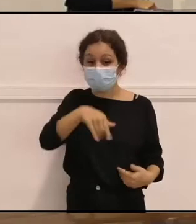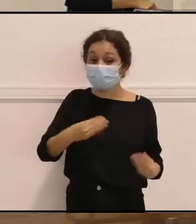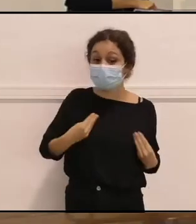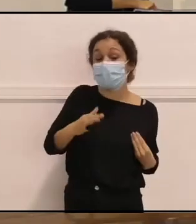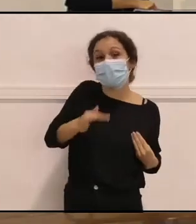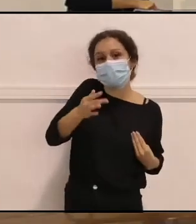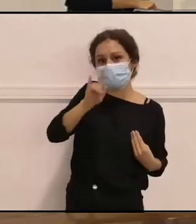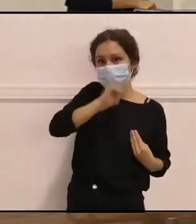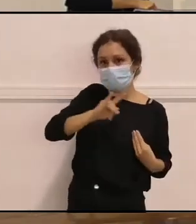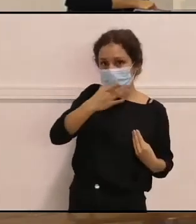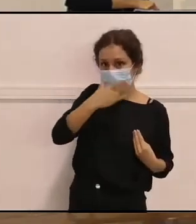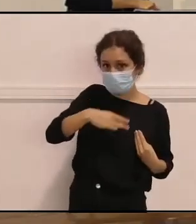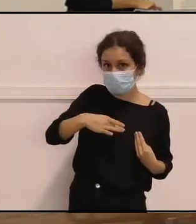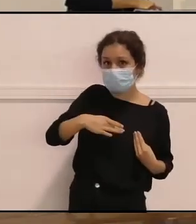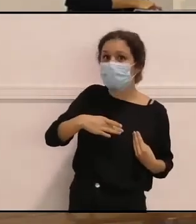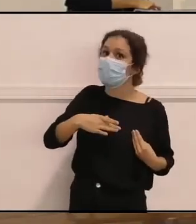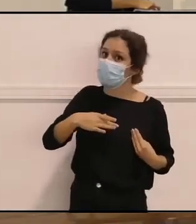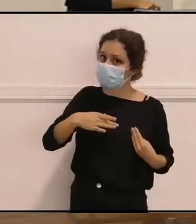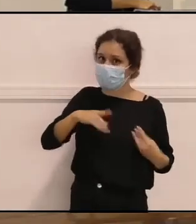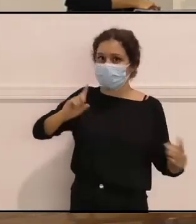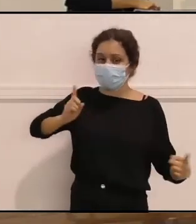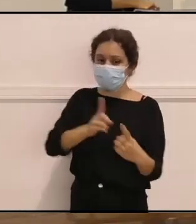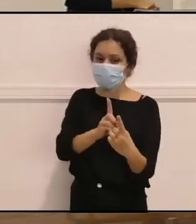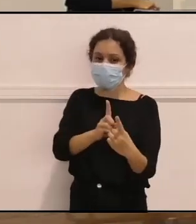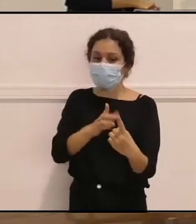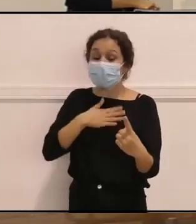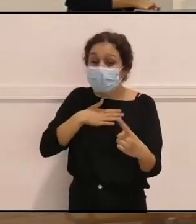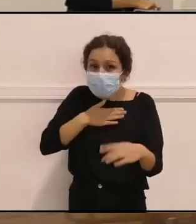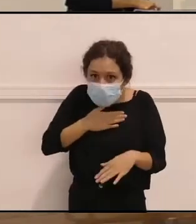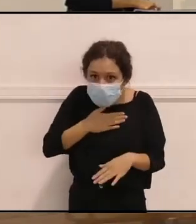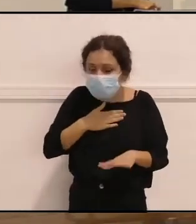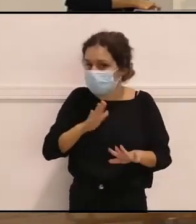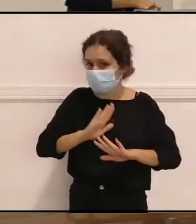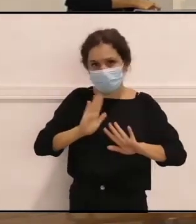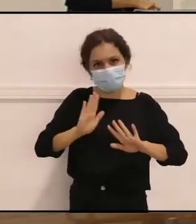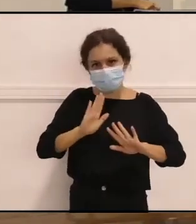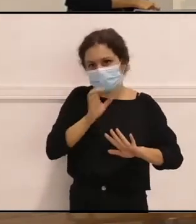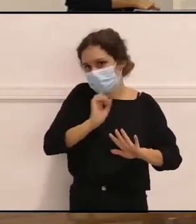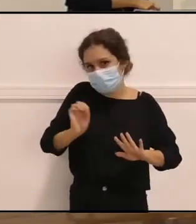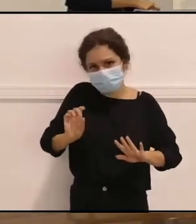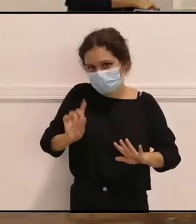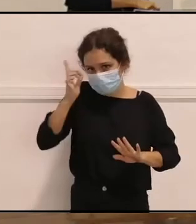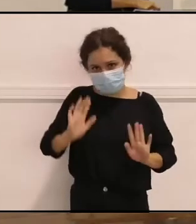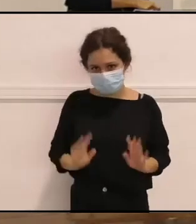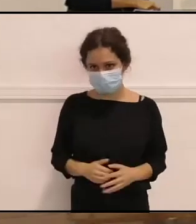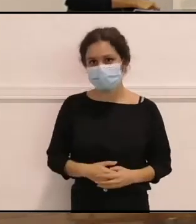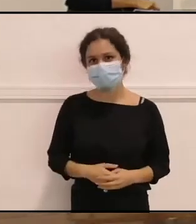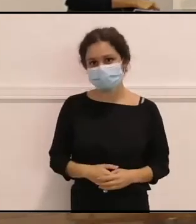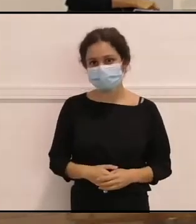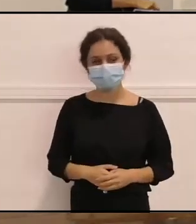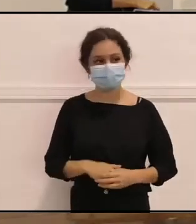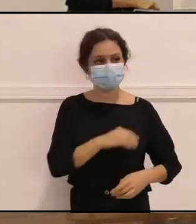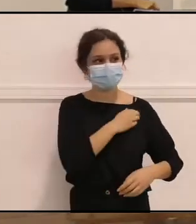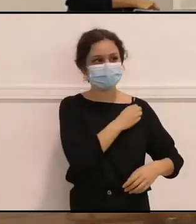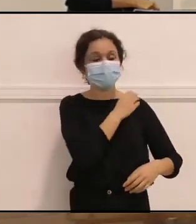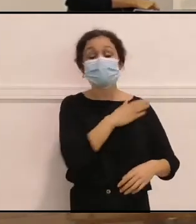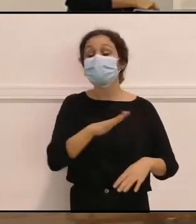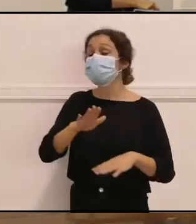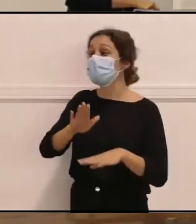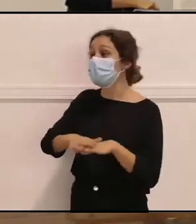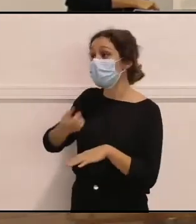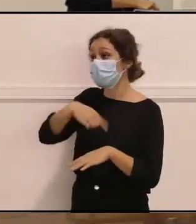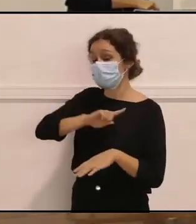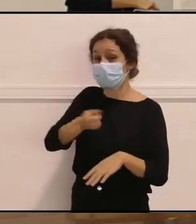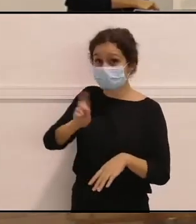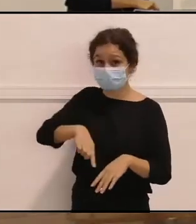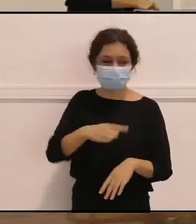mujeres negras en Canarias, no sé, para mí es lo máximo, te lo juro. Bueno, para nosotras también,